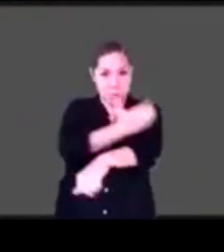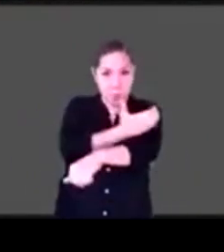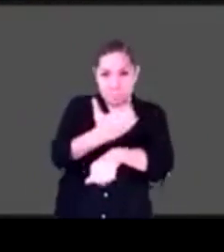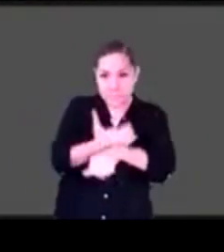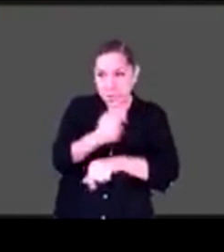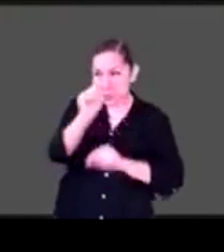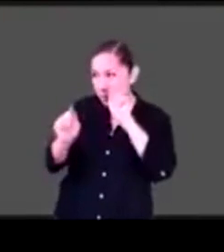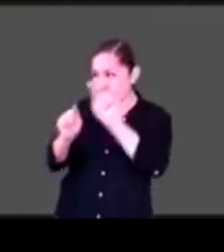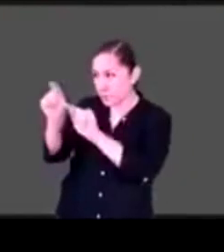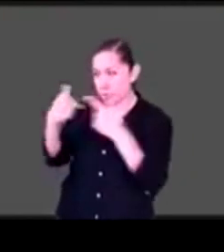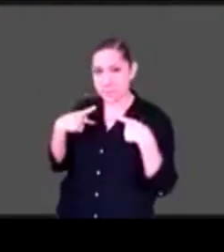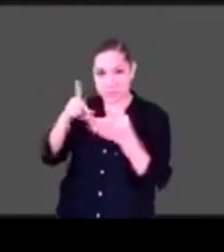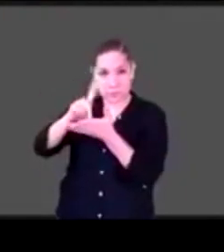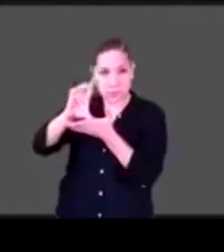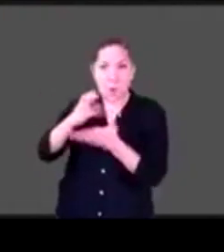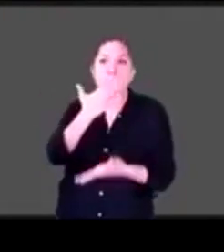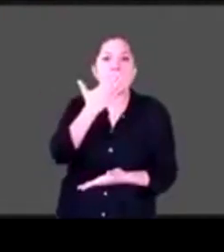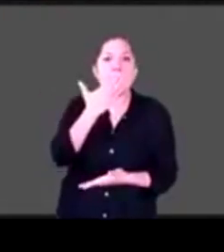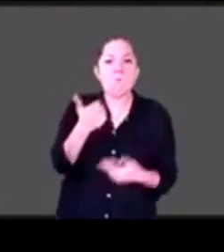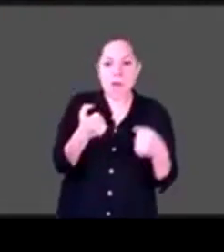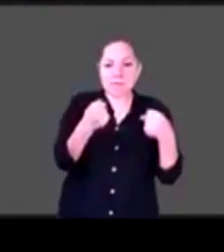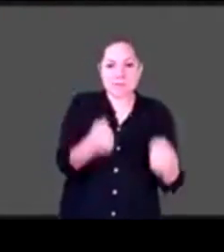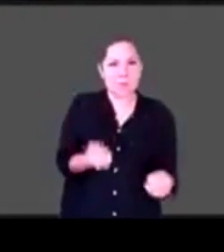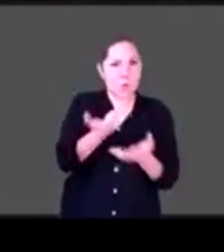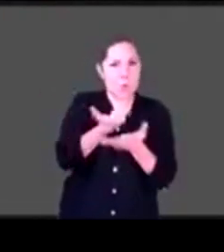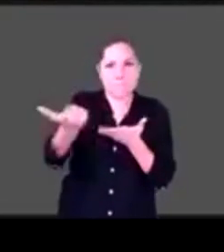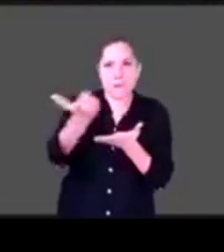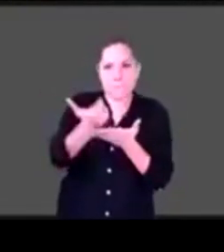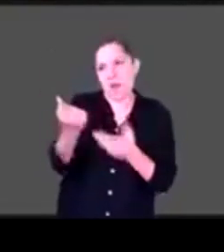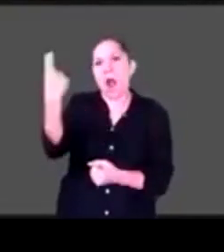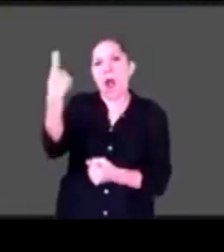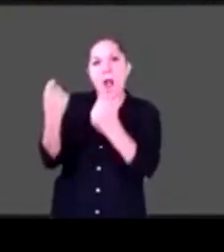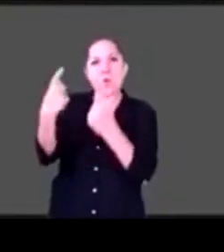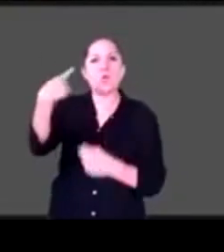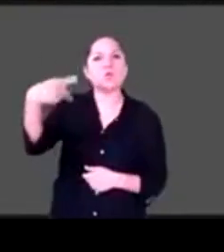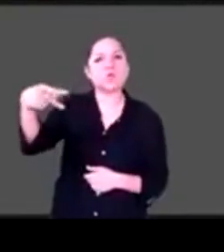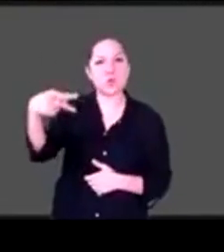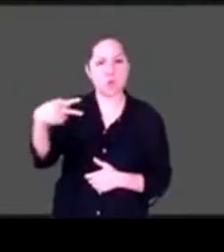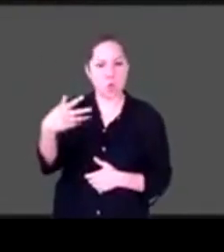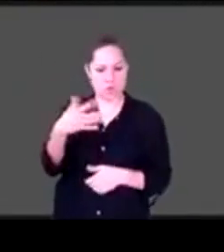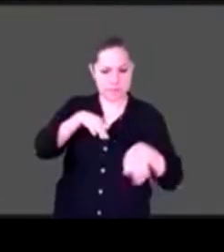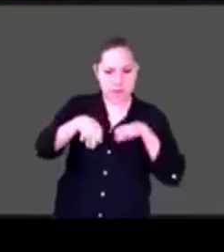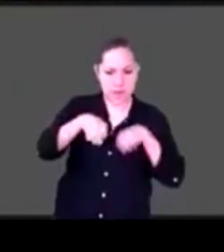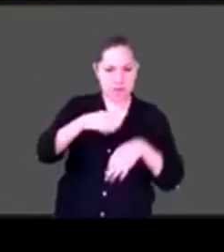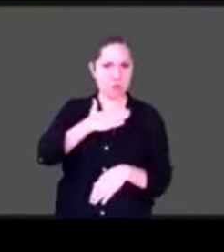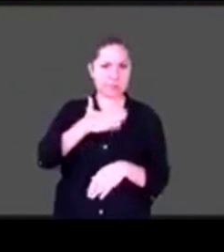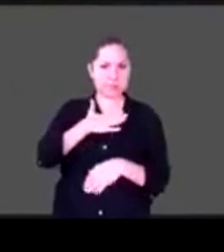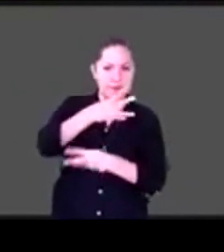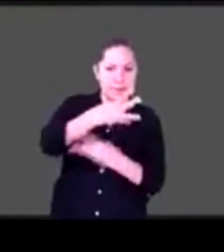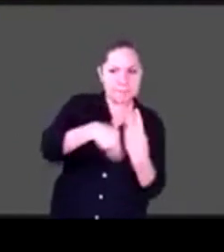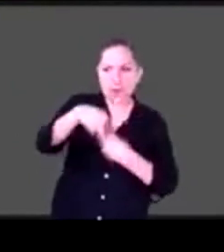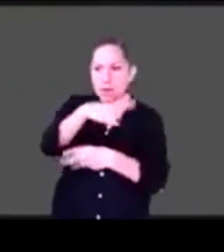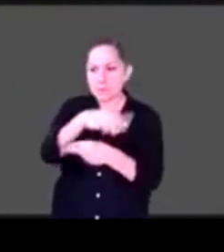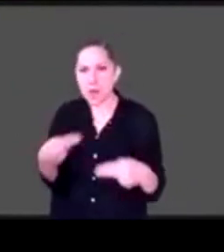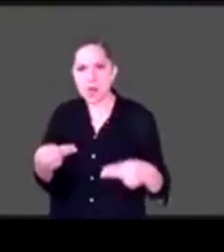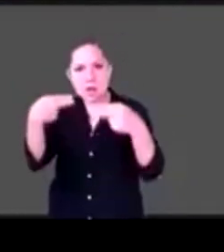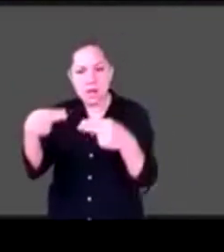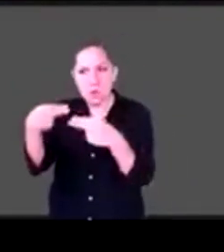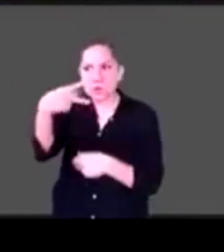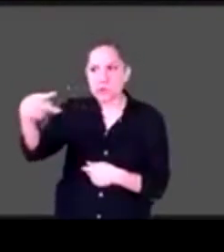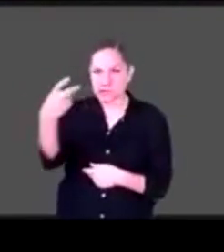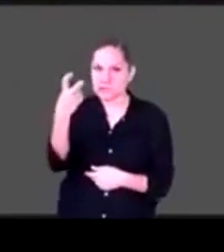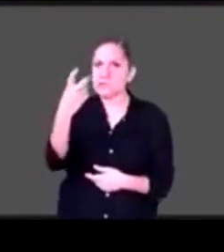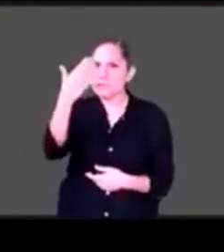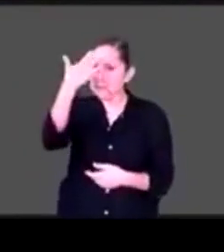fijo. Y bueno, pues que dependían del comercio, de otras formas de ingresos económicos. Y bueno, pues eso por supuesto que les está afectando